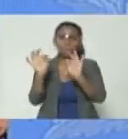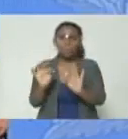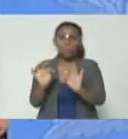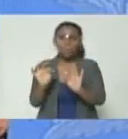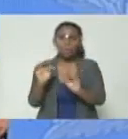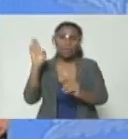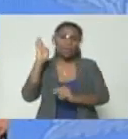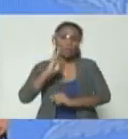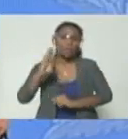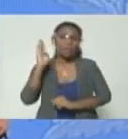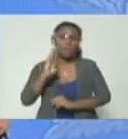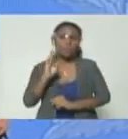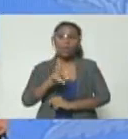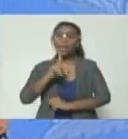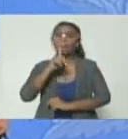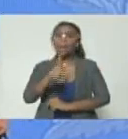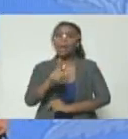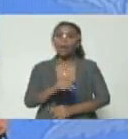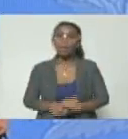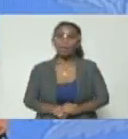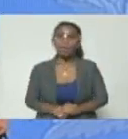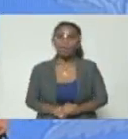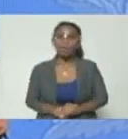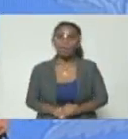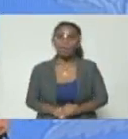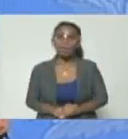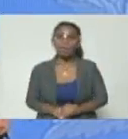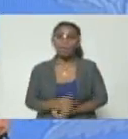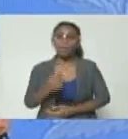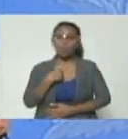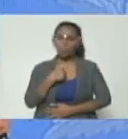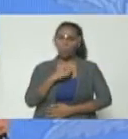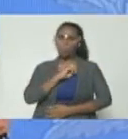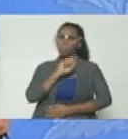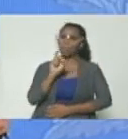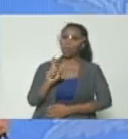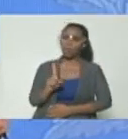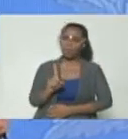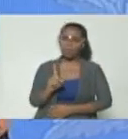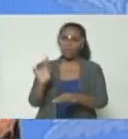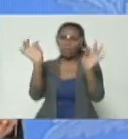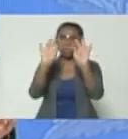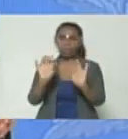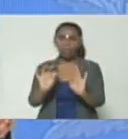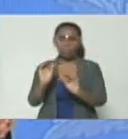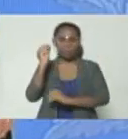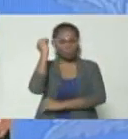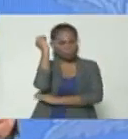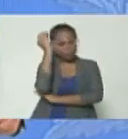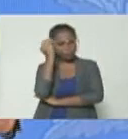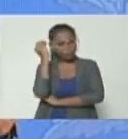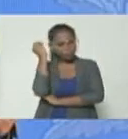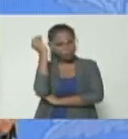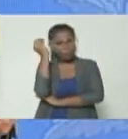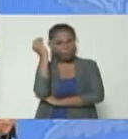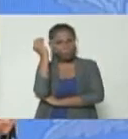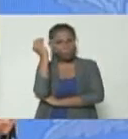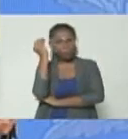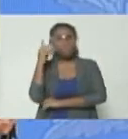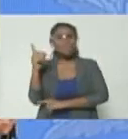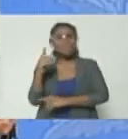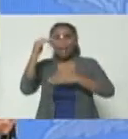y de maldad. Me pregunto, a manera de reflexión, si se hubieran